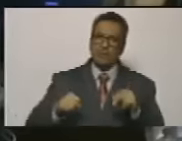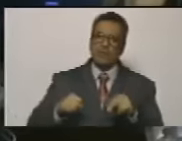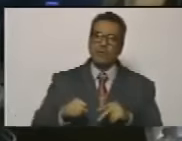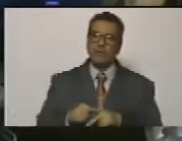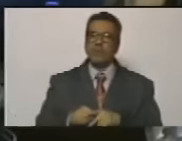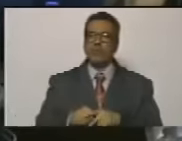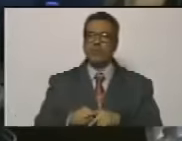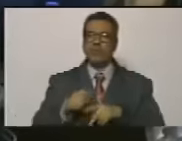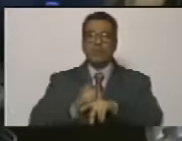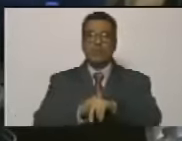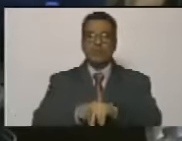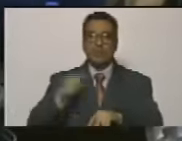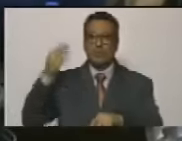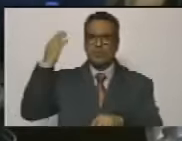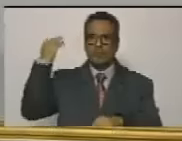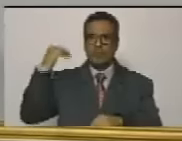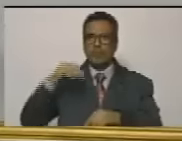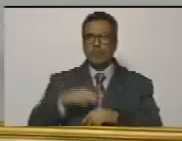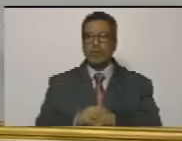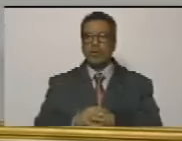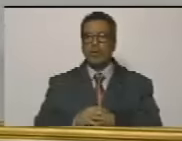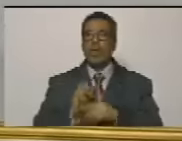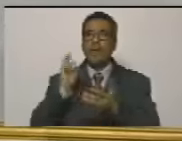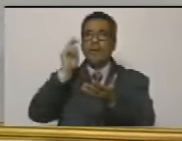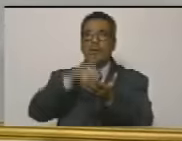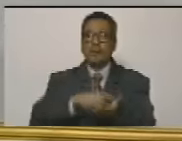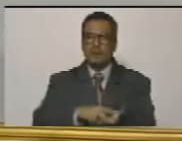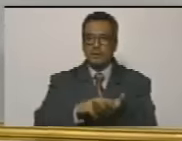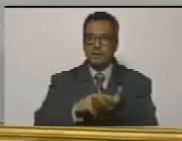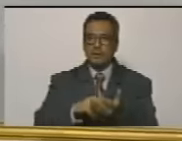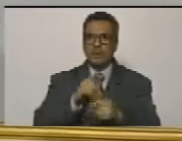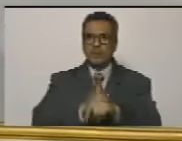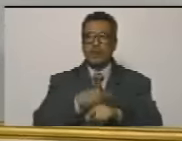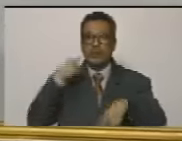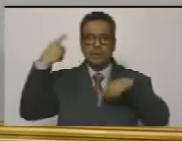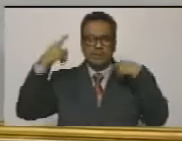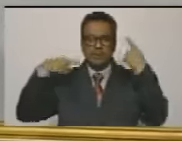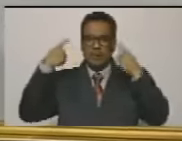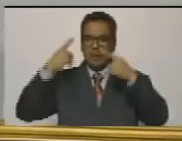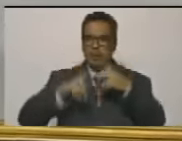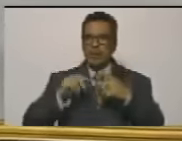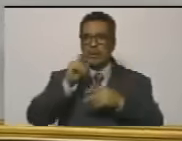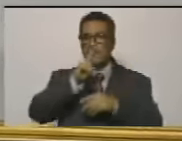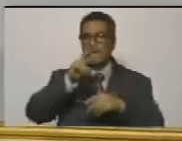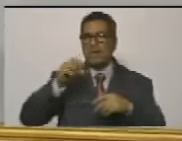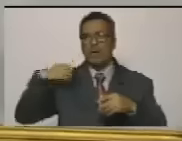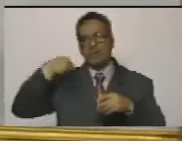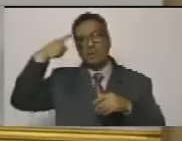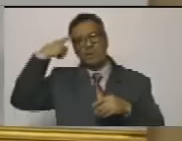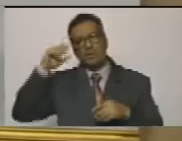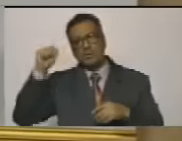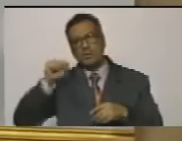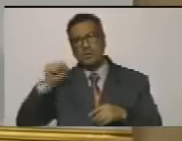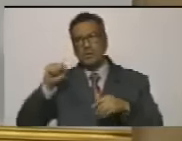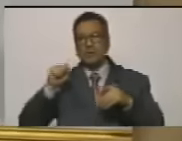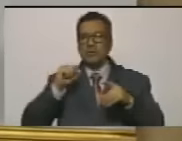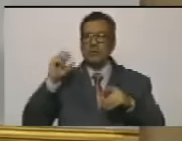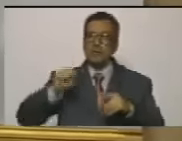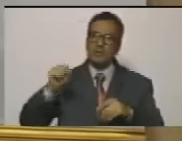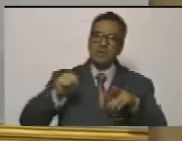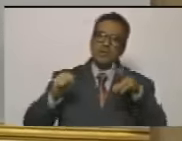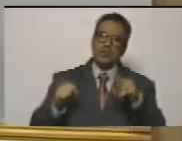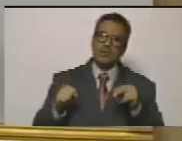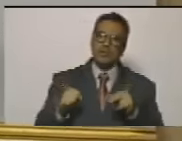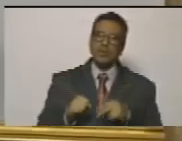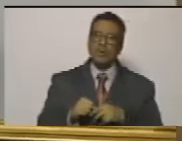en un tiempo pasado participaron en la obra loca del 19 el 20 a lo mejor sí a lo mejor no algunos sí algunos no